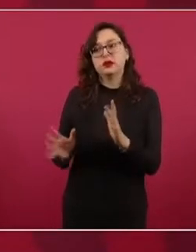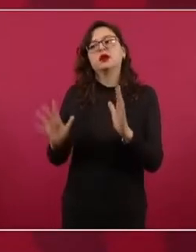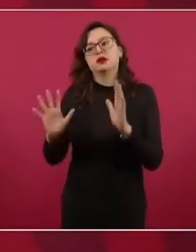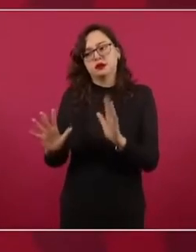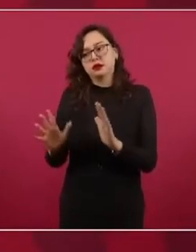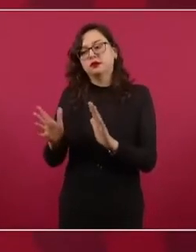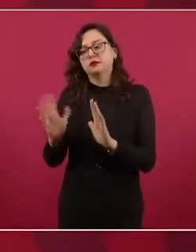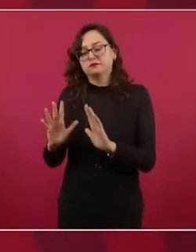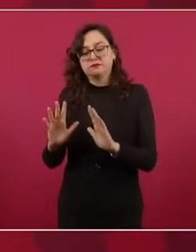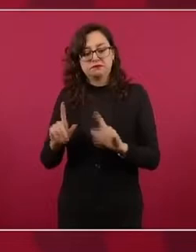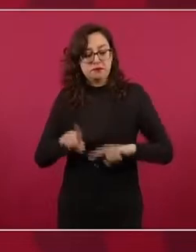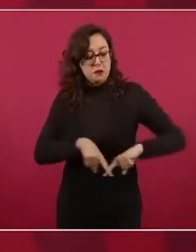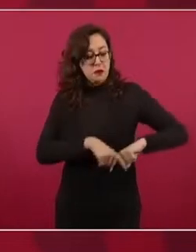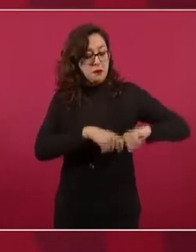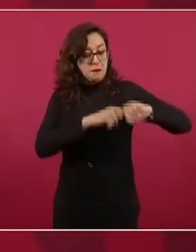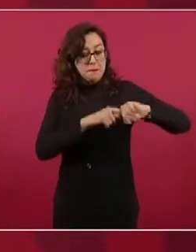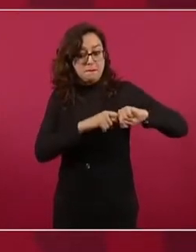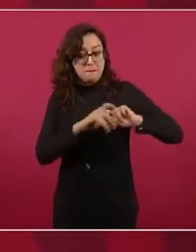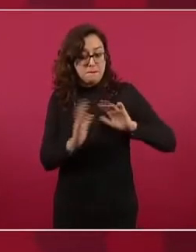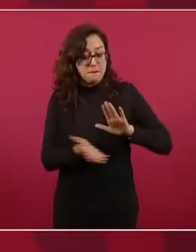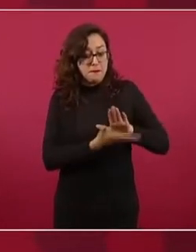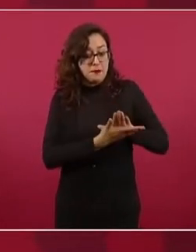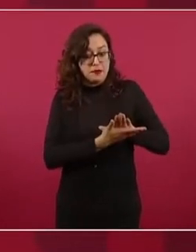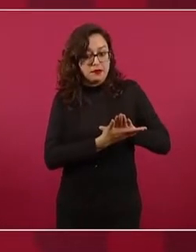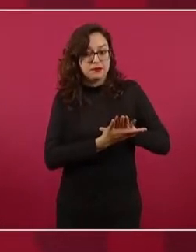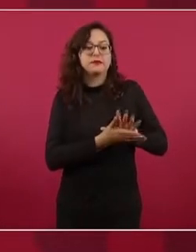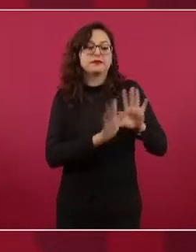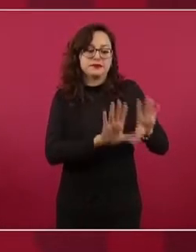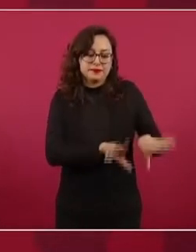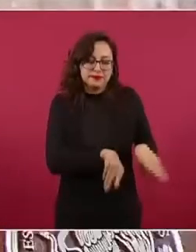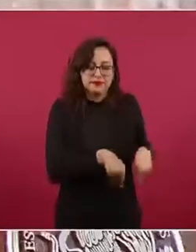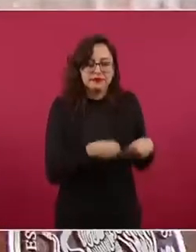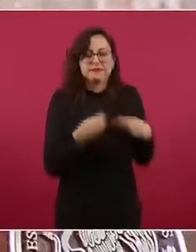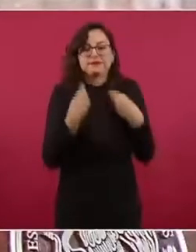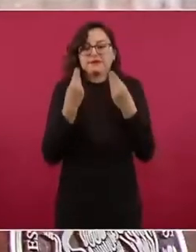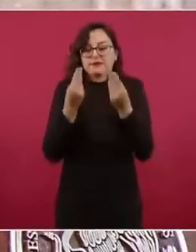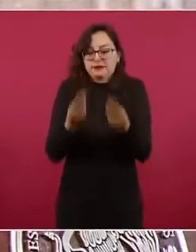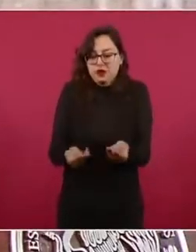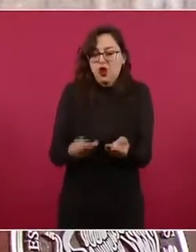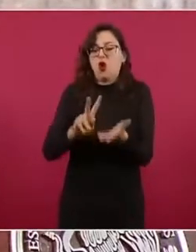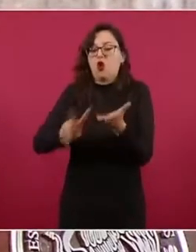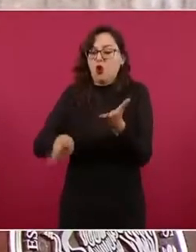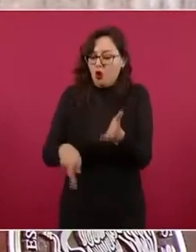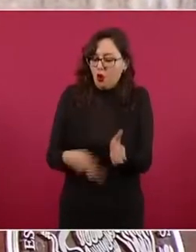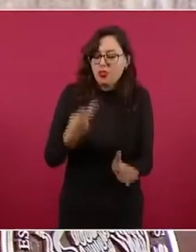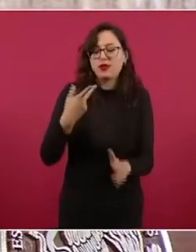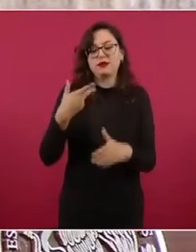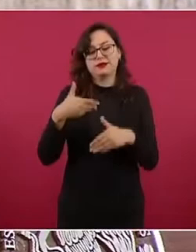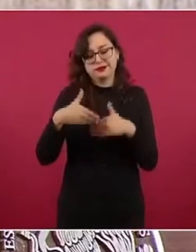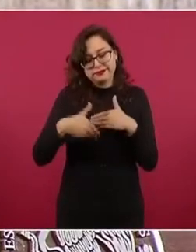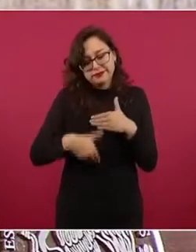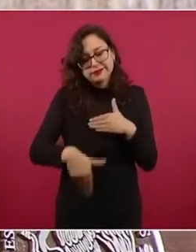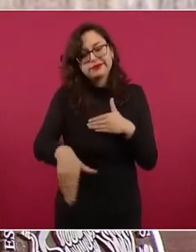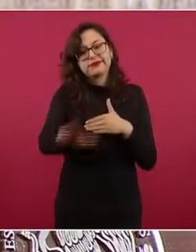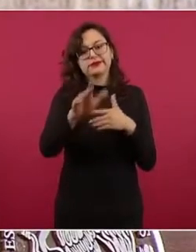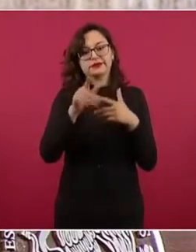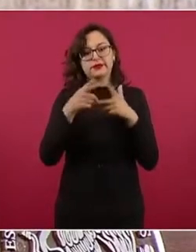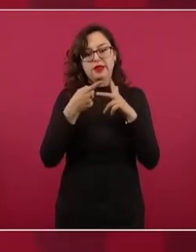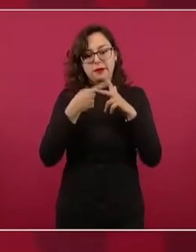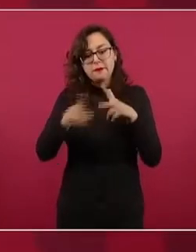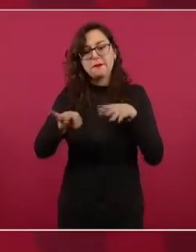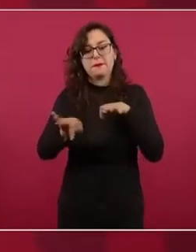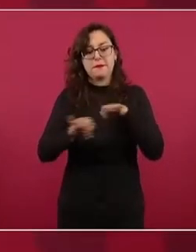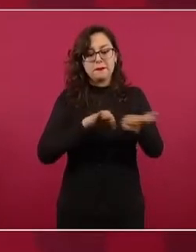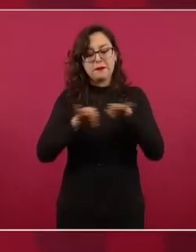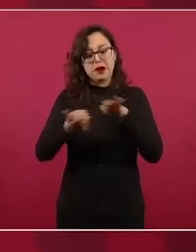inicial es el que estamos impulsando, que va